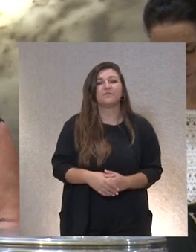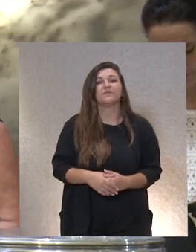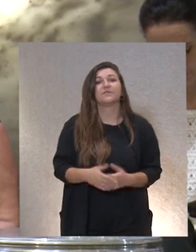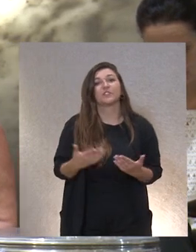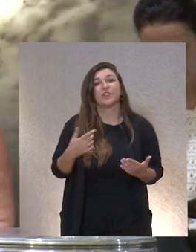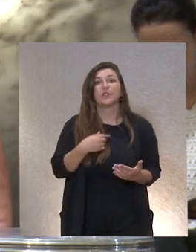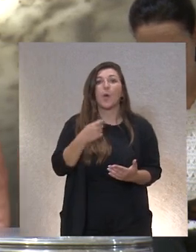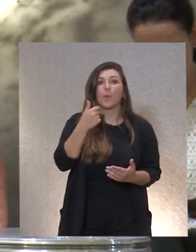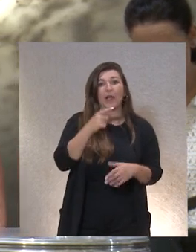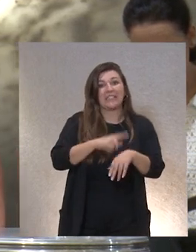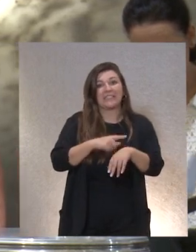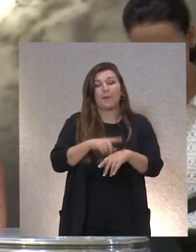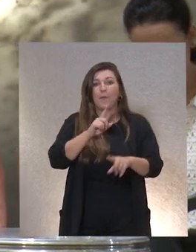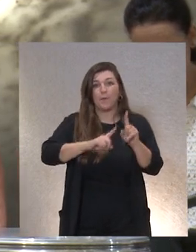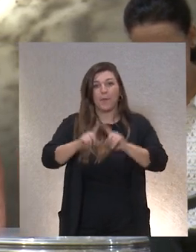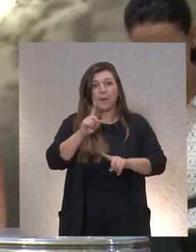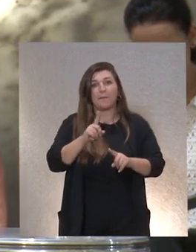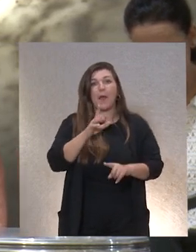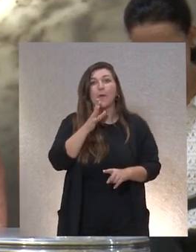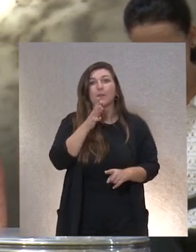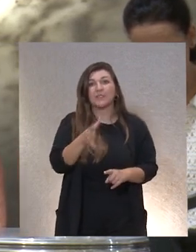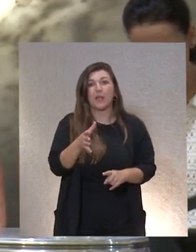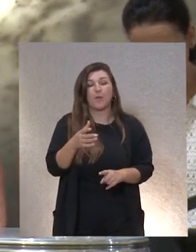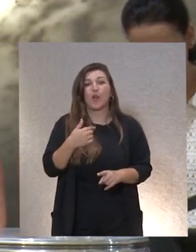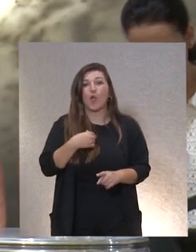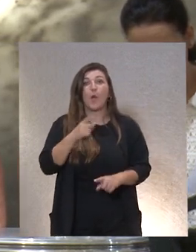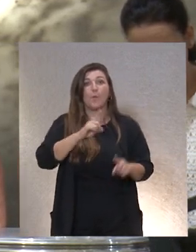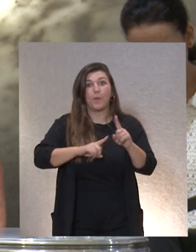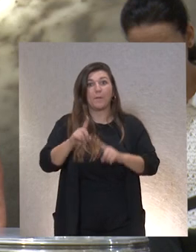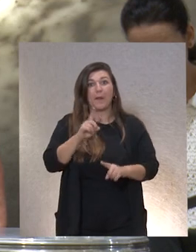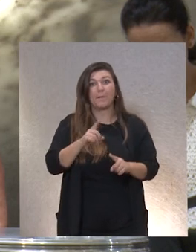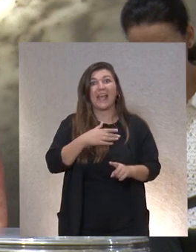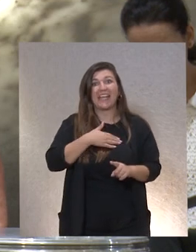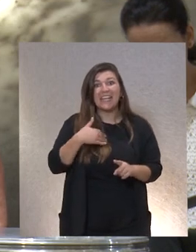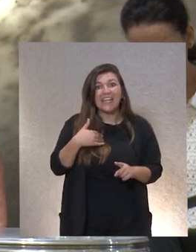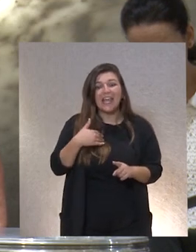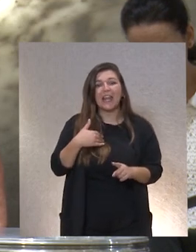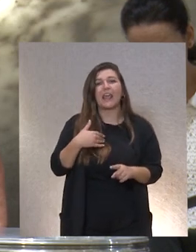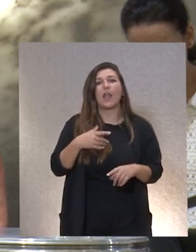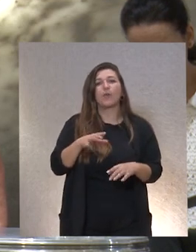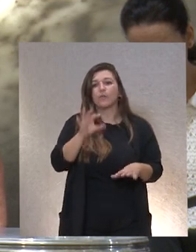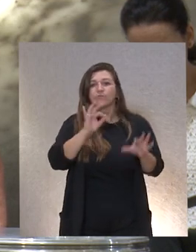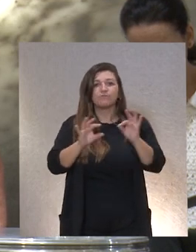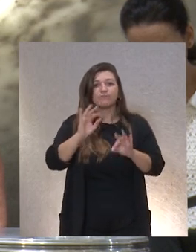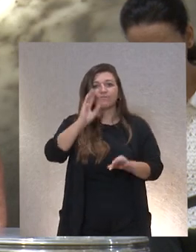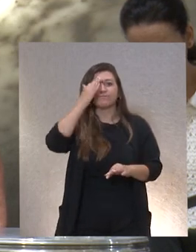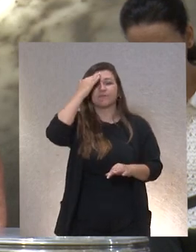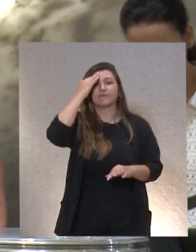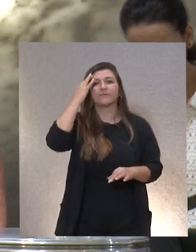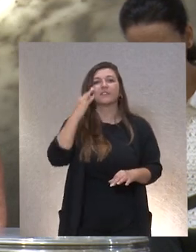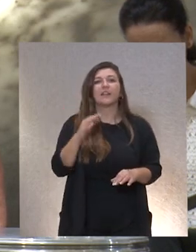un poco de problema de tiempo, también os lo digo, porque he tenido mucho problema para hacer un ejercicio de relevancia. Entonces, estoy aquí con el